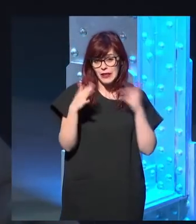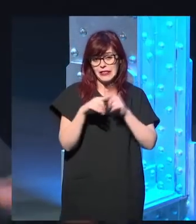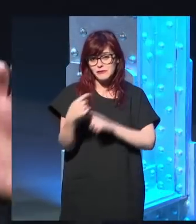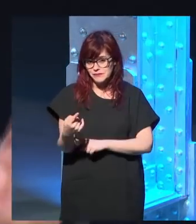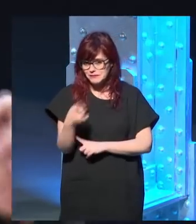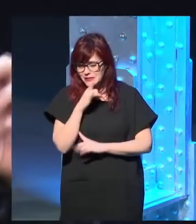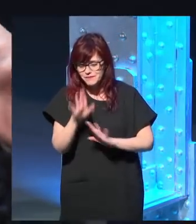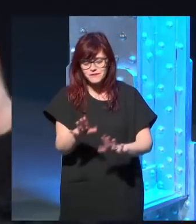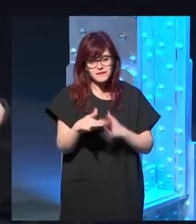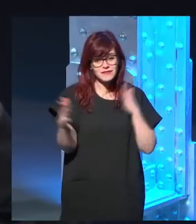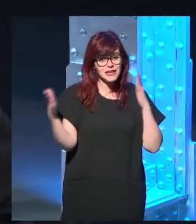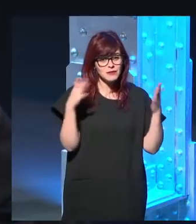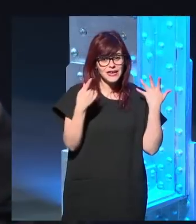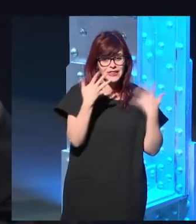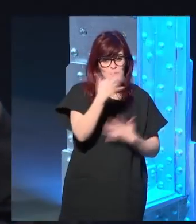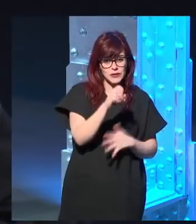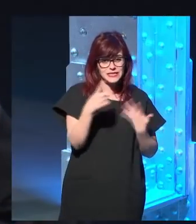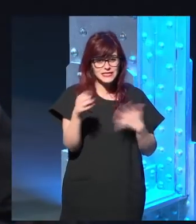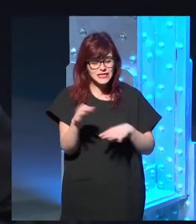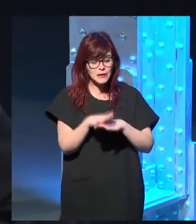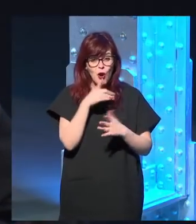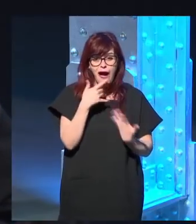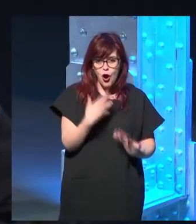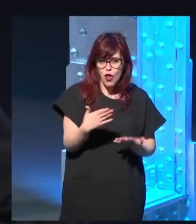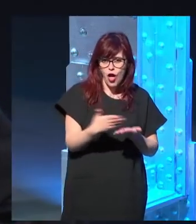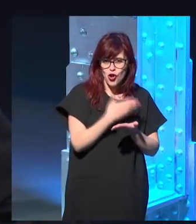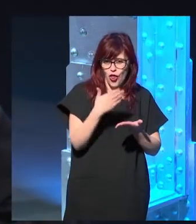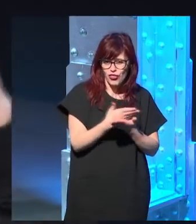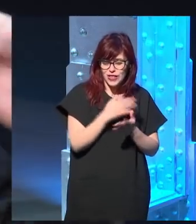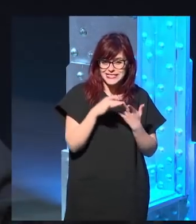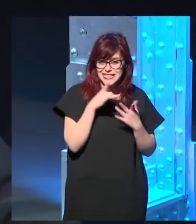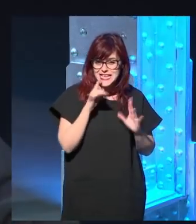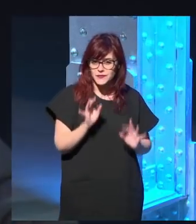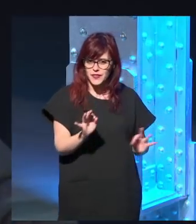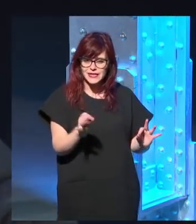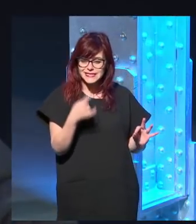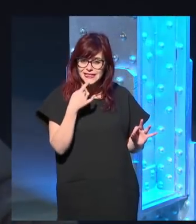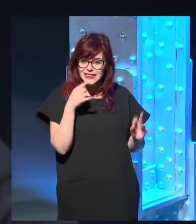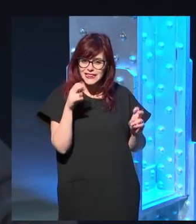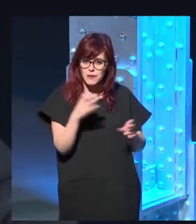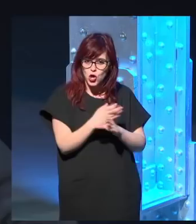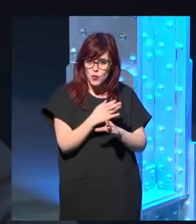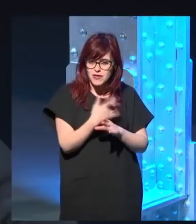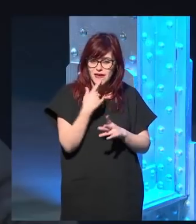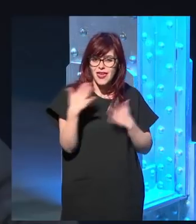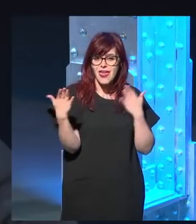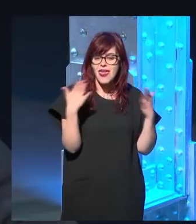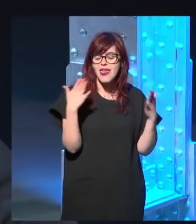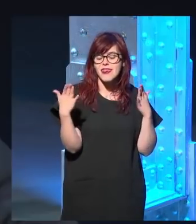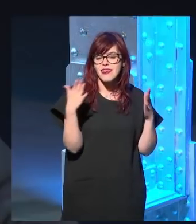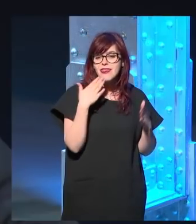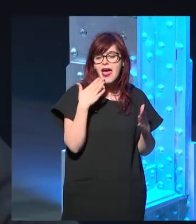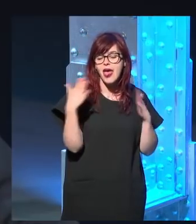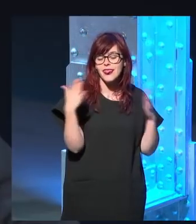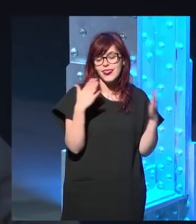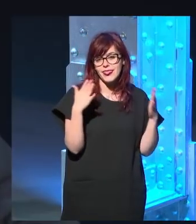malo es ese momento que ahora los coleccionistas y los especialistas en en cómic llaman la edad de plata de